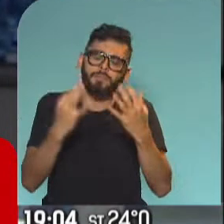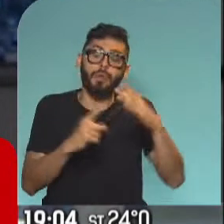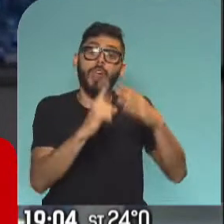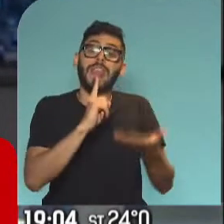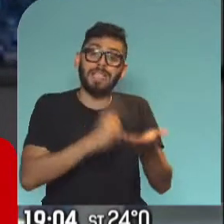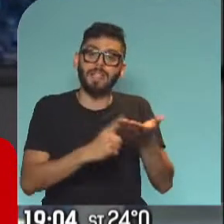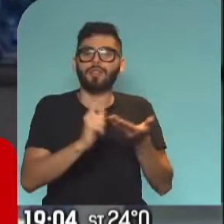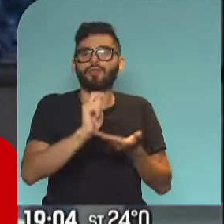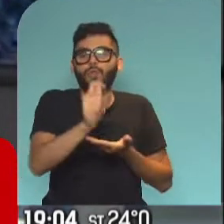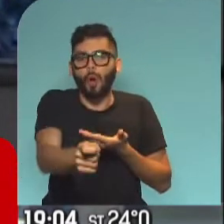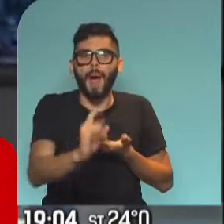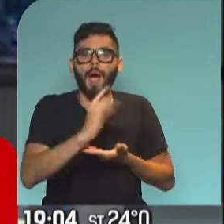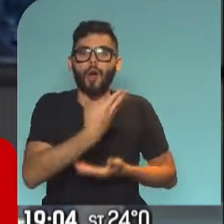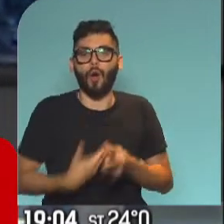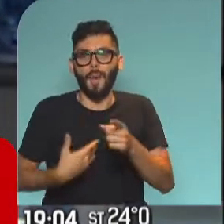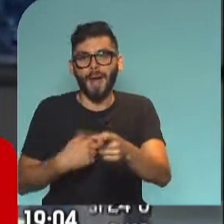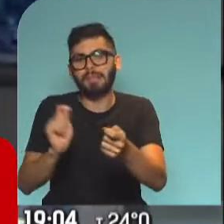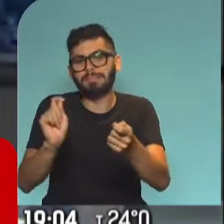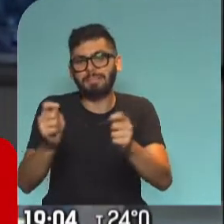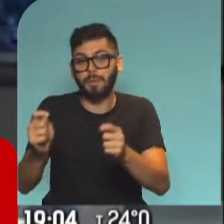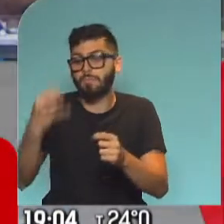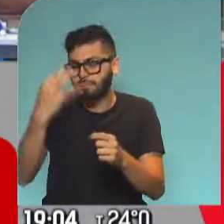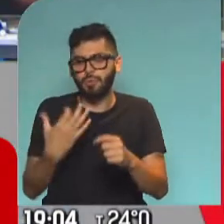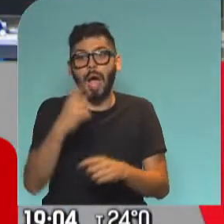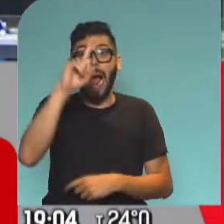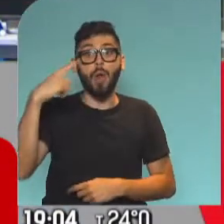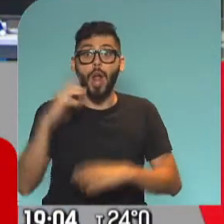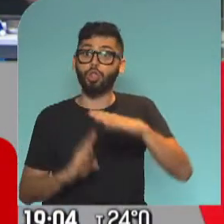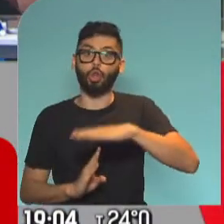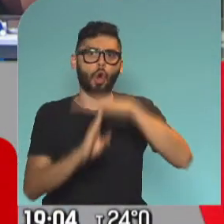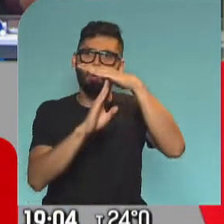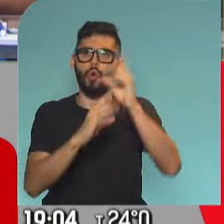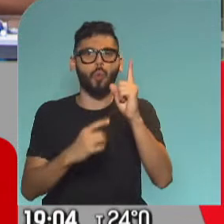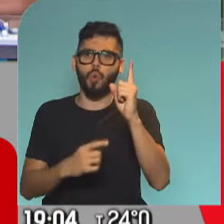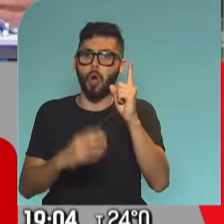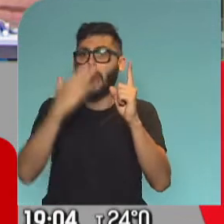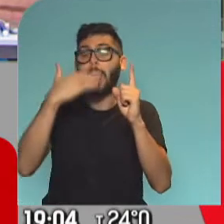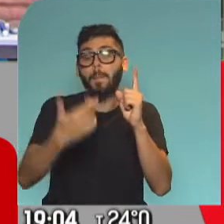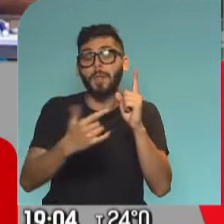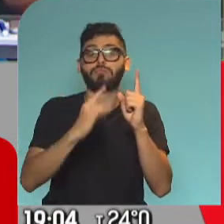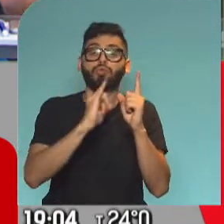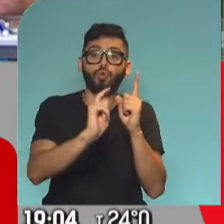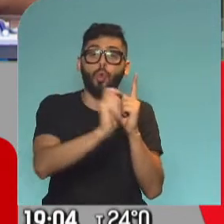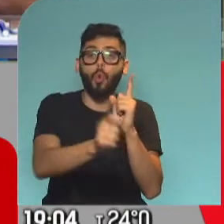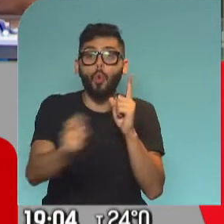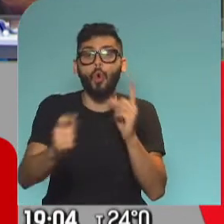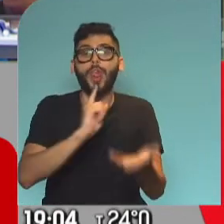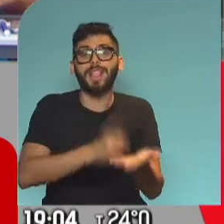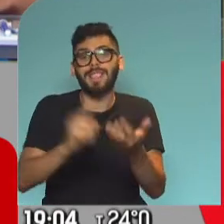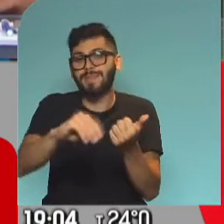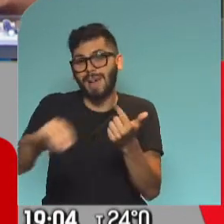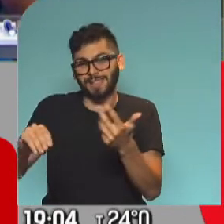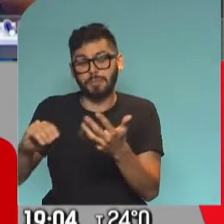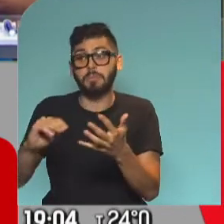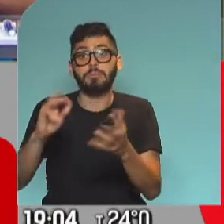una centralidad. Empezó siendo una centralidad total de Alberto Fernández, después fue delegando a los gobernadores distintas decisiones, pero en materia